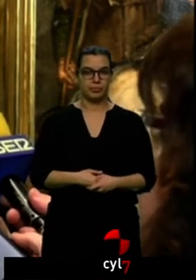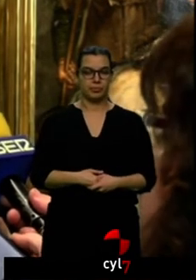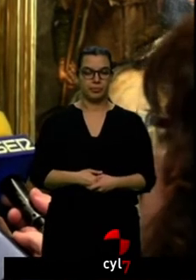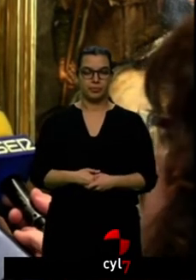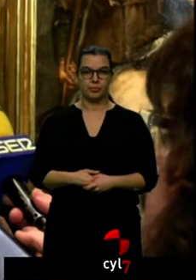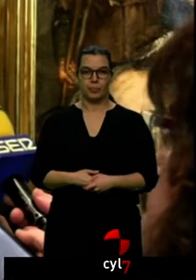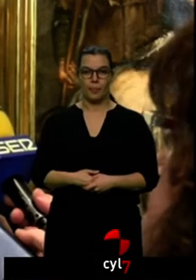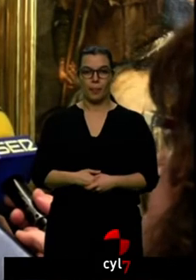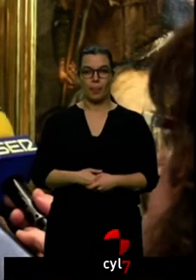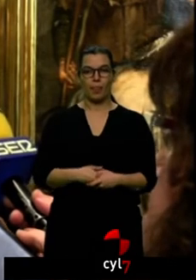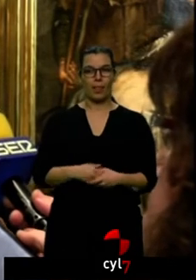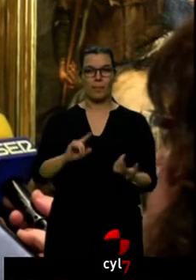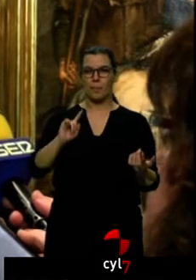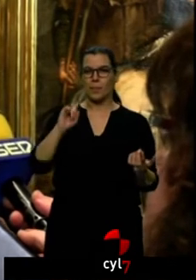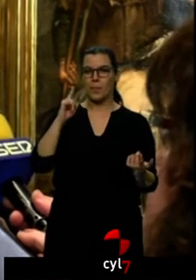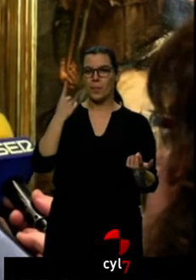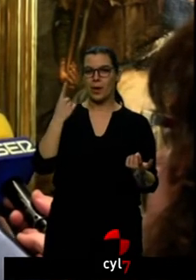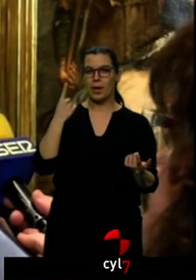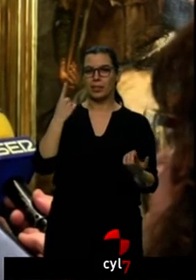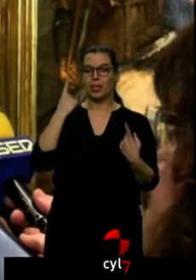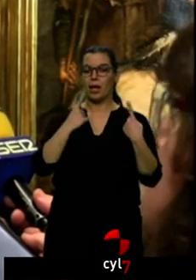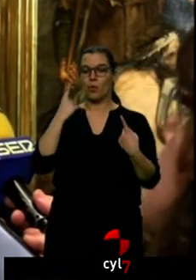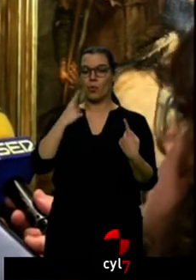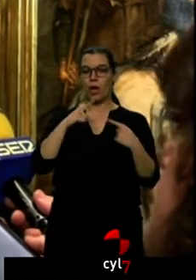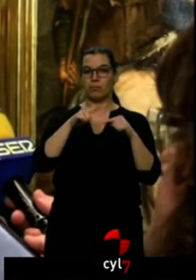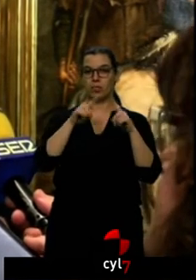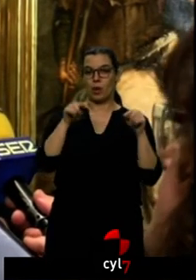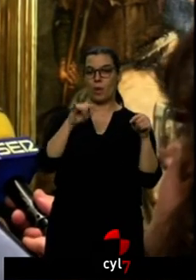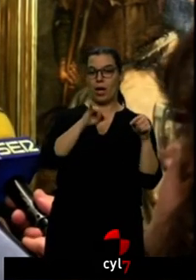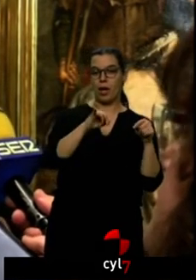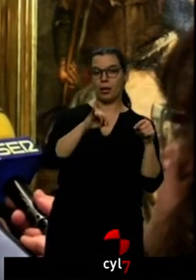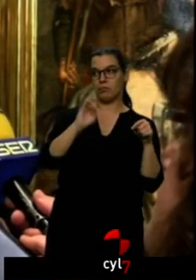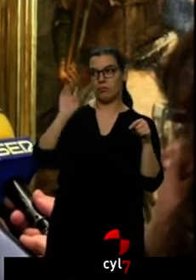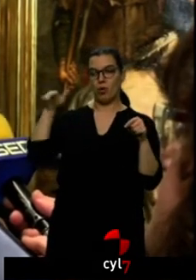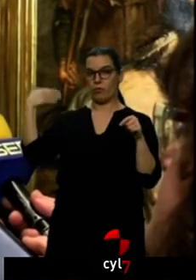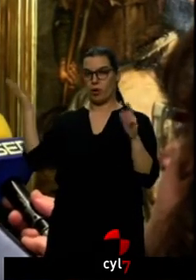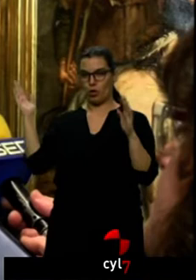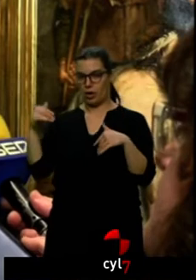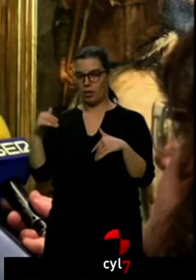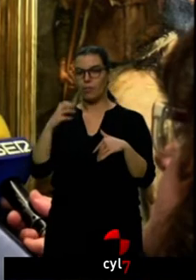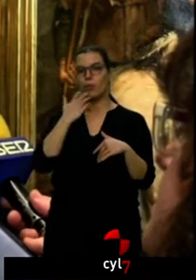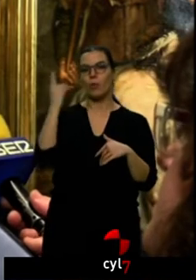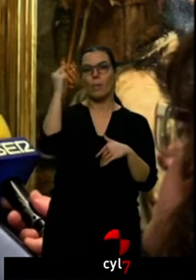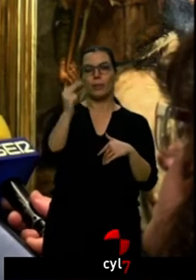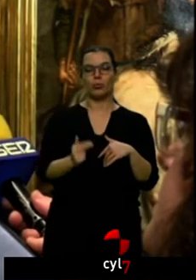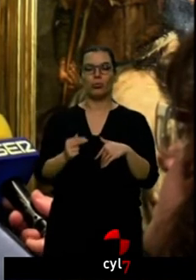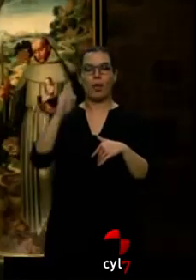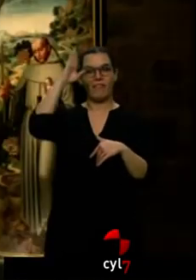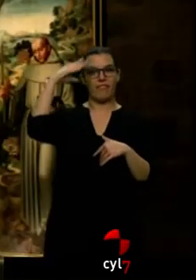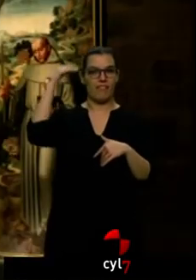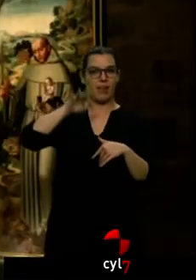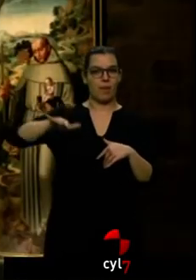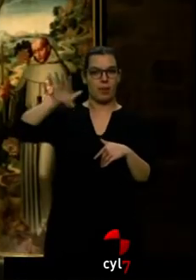Hay, sobre todo, cosas que tiene la Catedral de Segovia y que no hay en otros lugares, que es la pintura flamenca, sobre todo los trabajos de Benson.